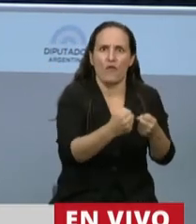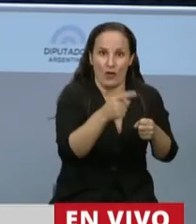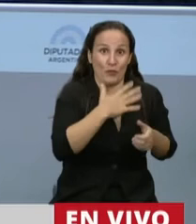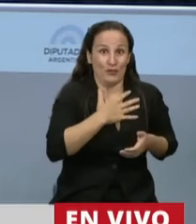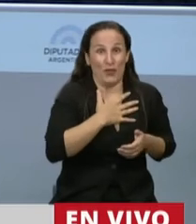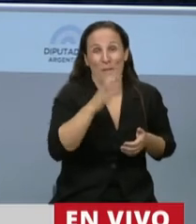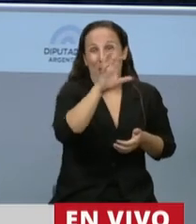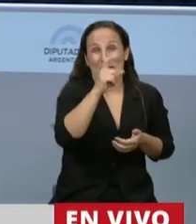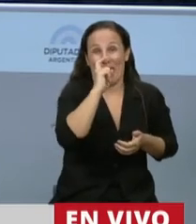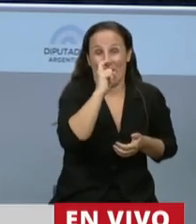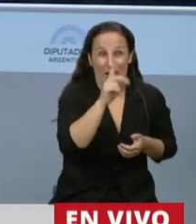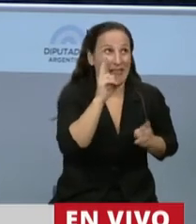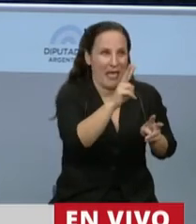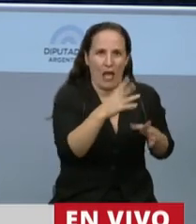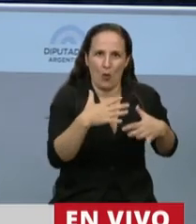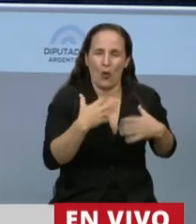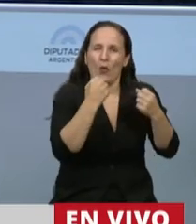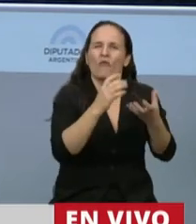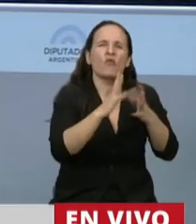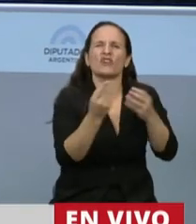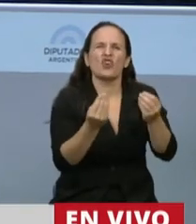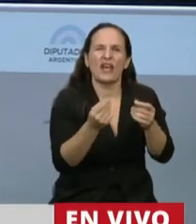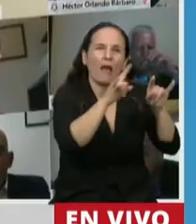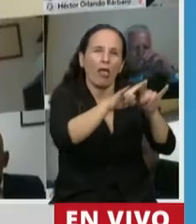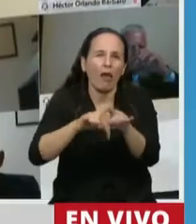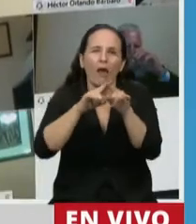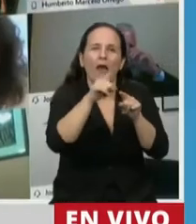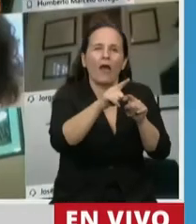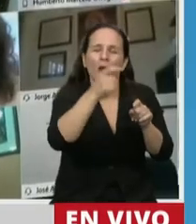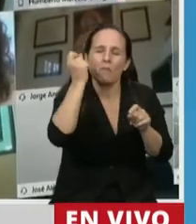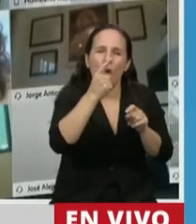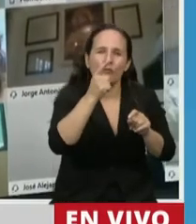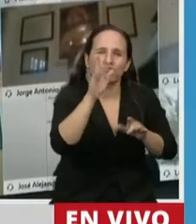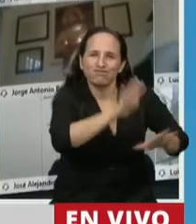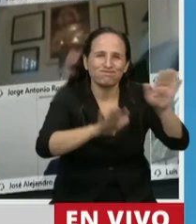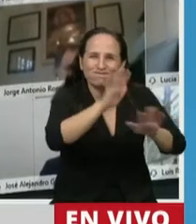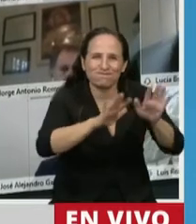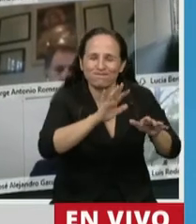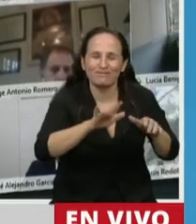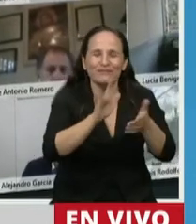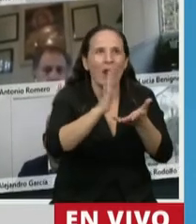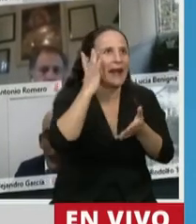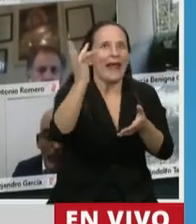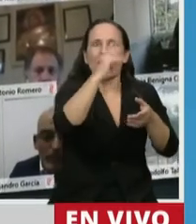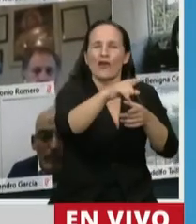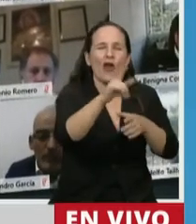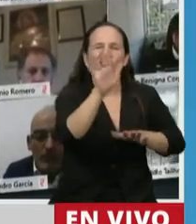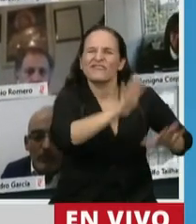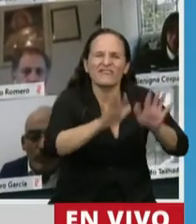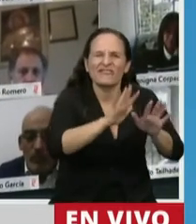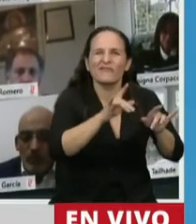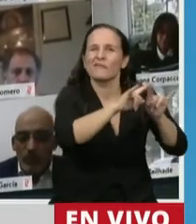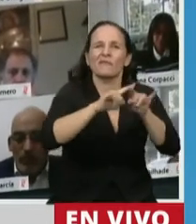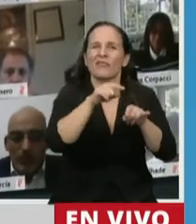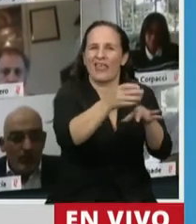provincia a corrientes de desarrollar plataformas a la velocidad que nunca antes se ha visto en la administración pública, para poner en marcha la